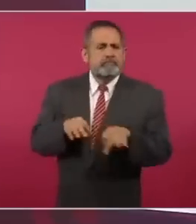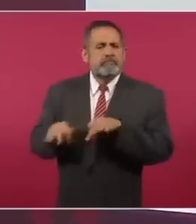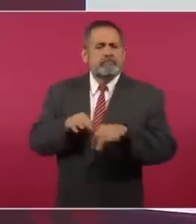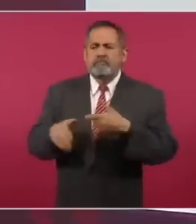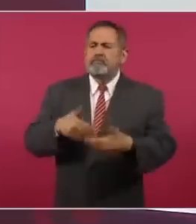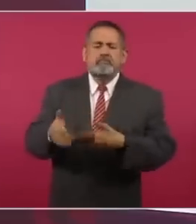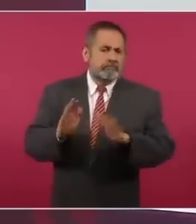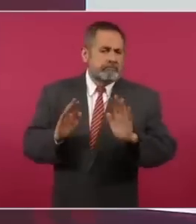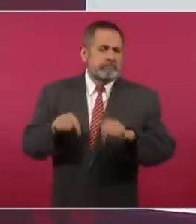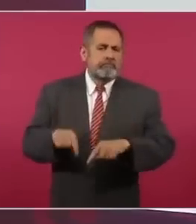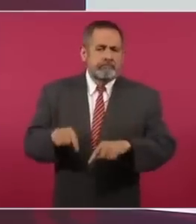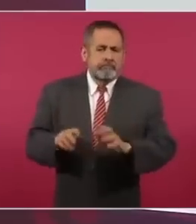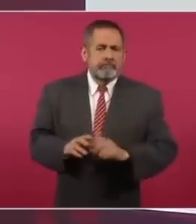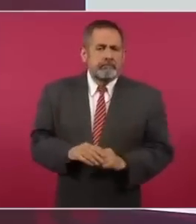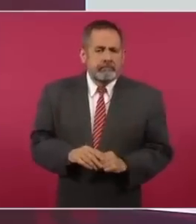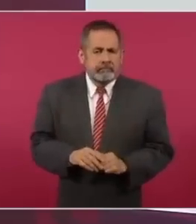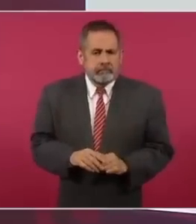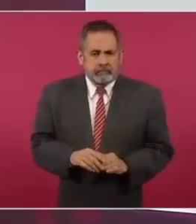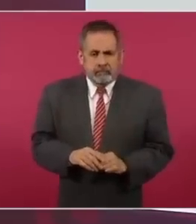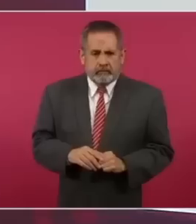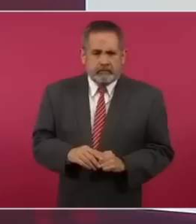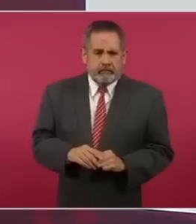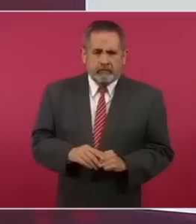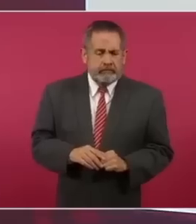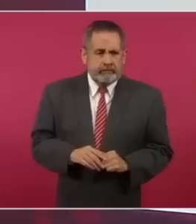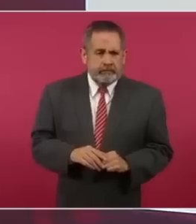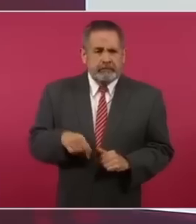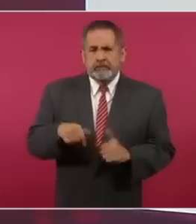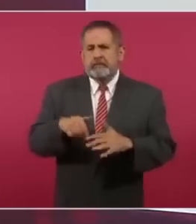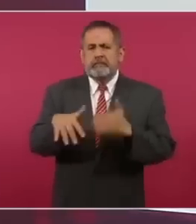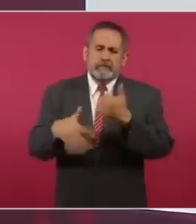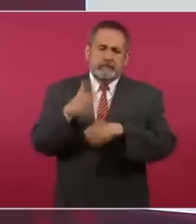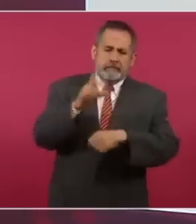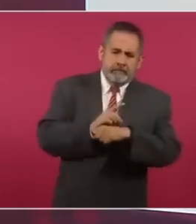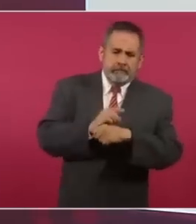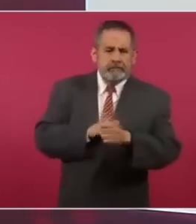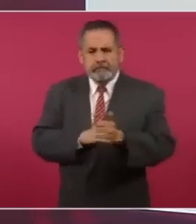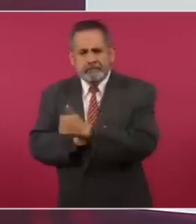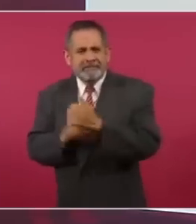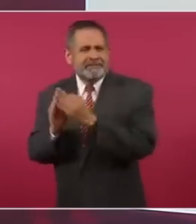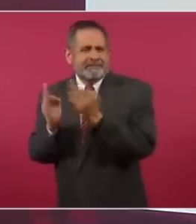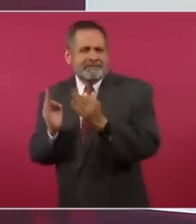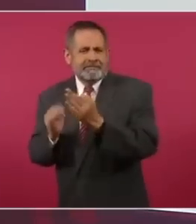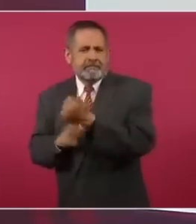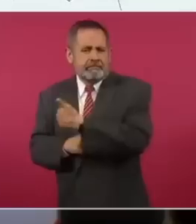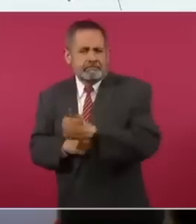15 días regresar, no está lejos